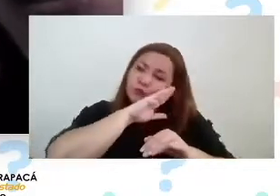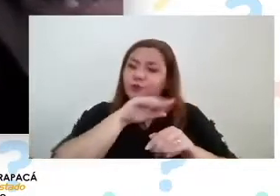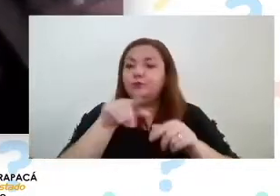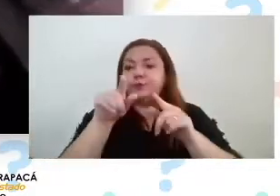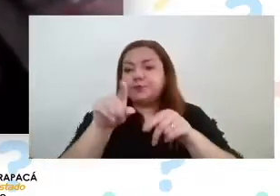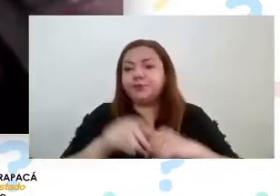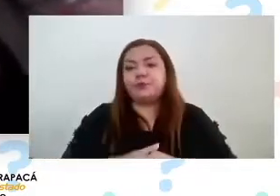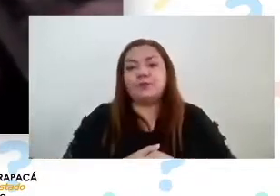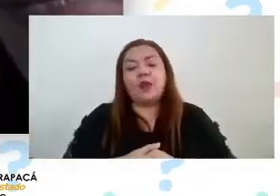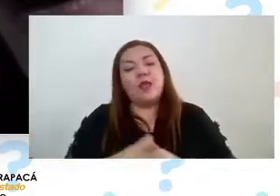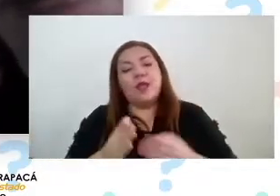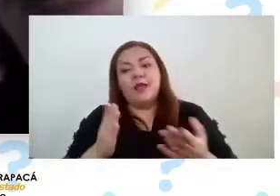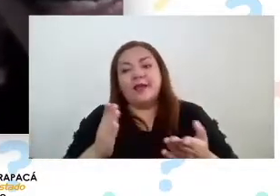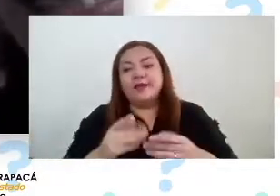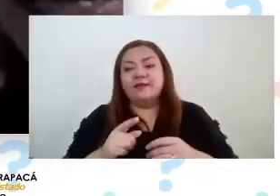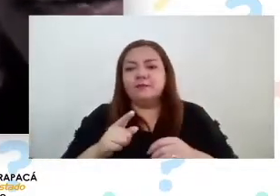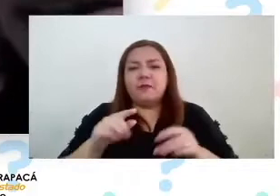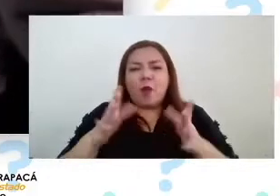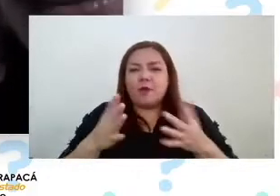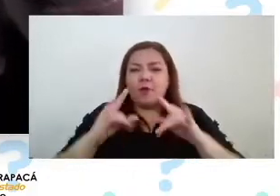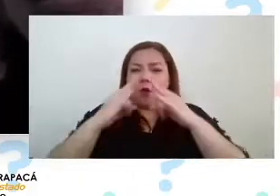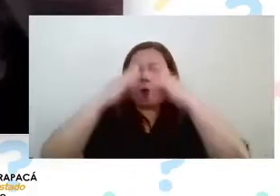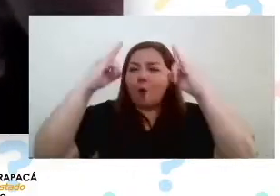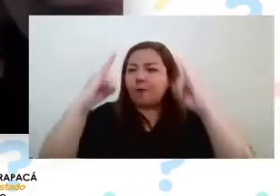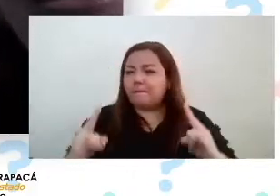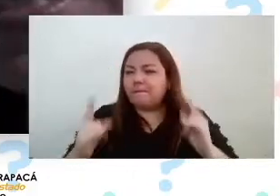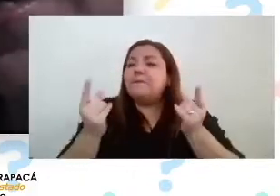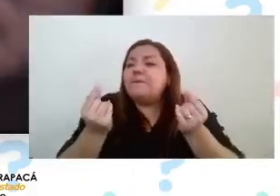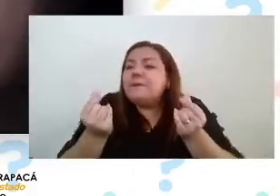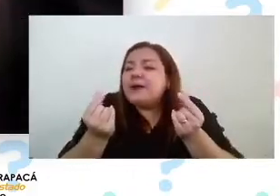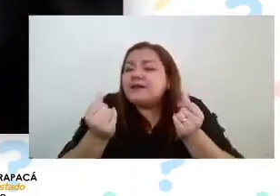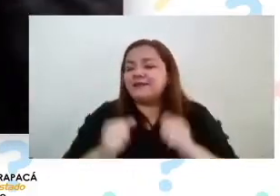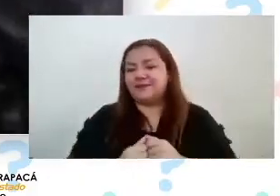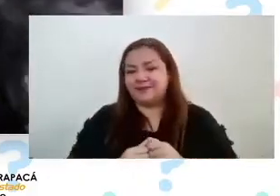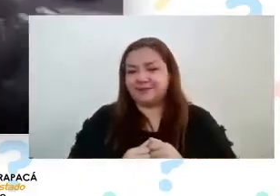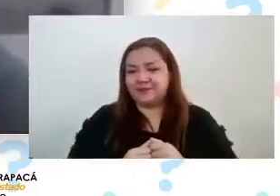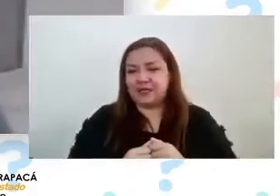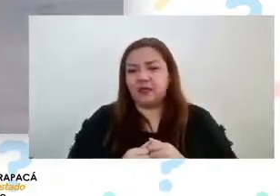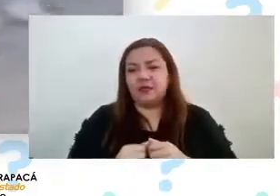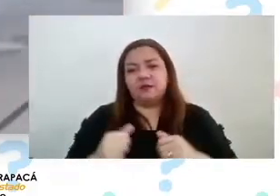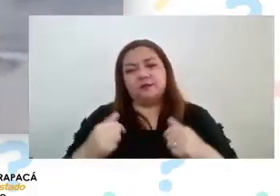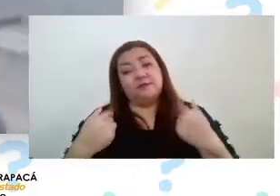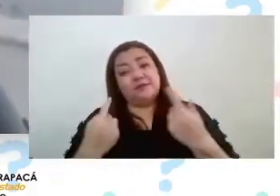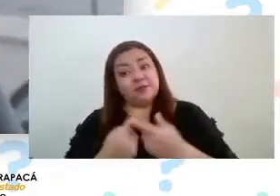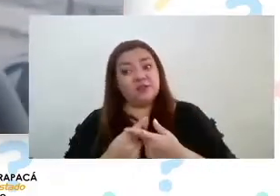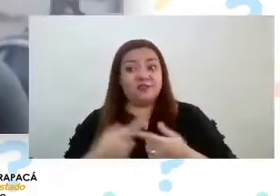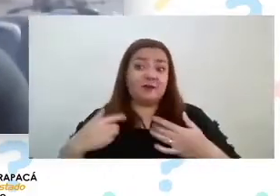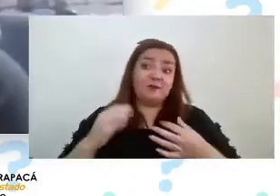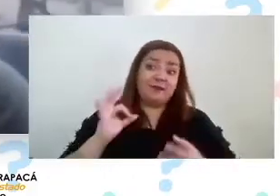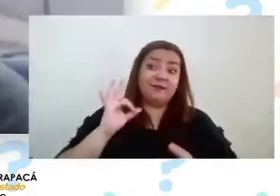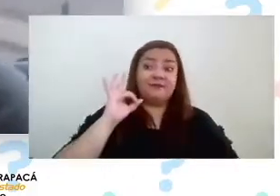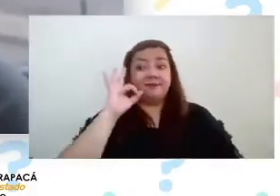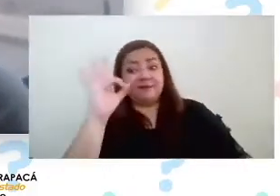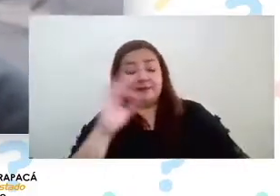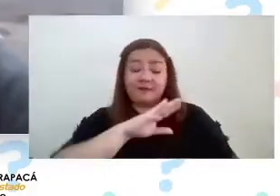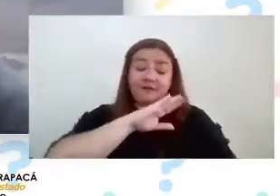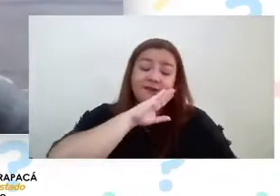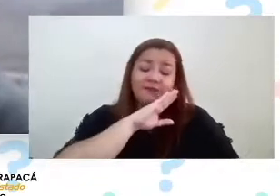son tipo campaña. Por lo tanto, no es que tengamos las mejores condiciones para dormir, pero